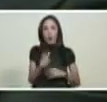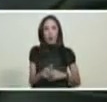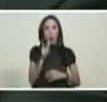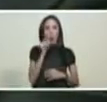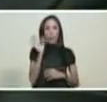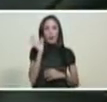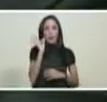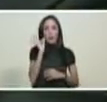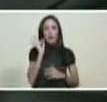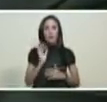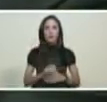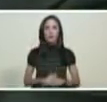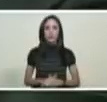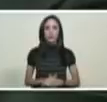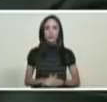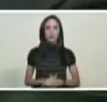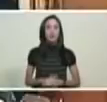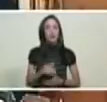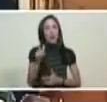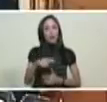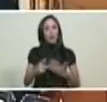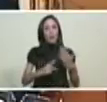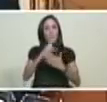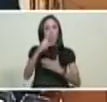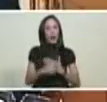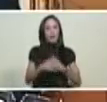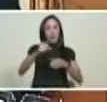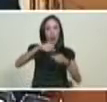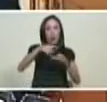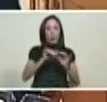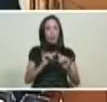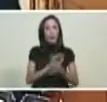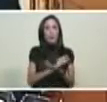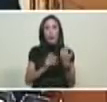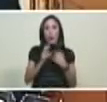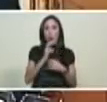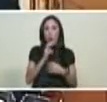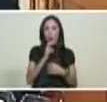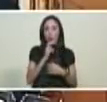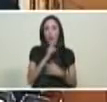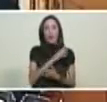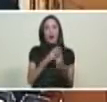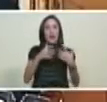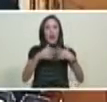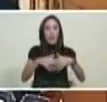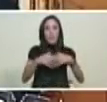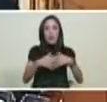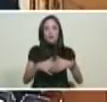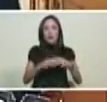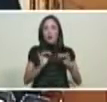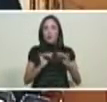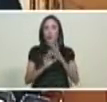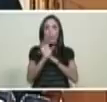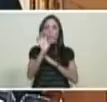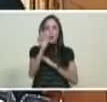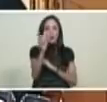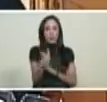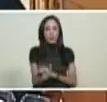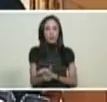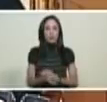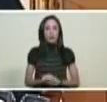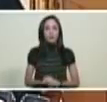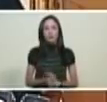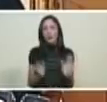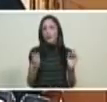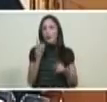un plan de ahorro en oro para los empresarios del país que